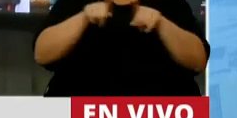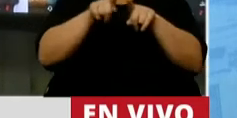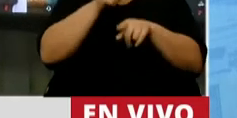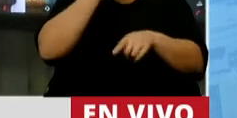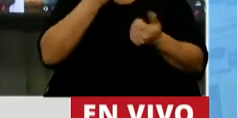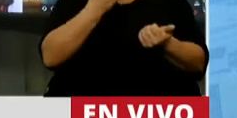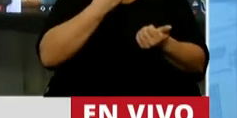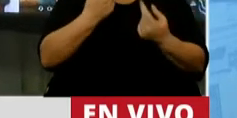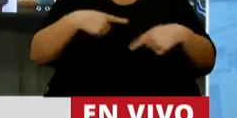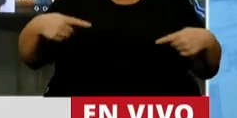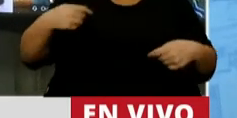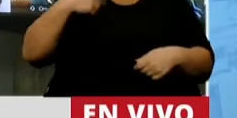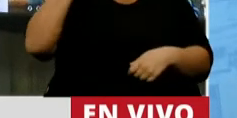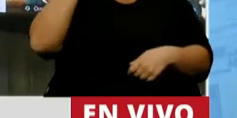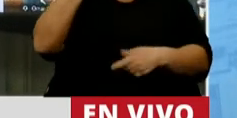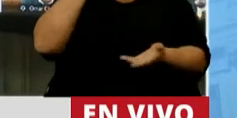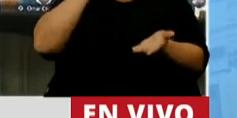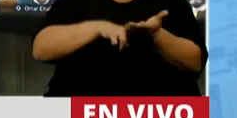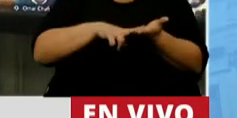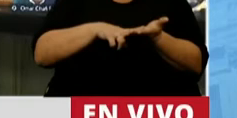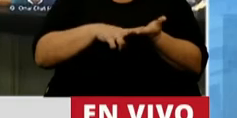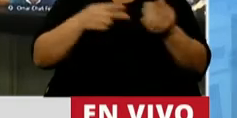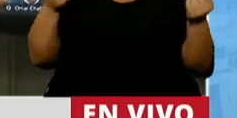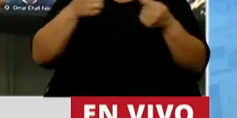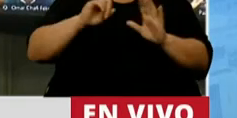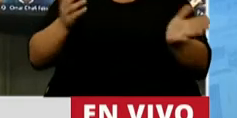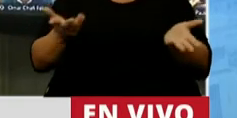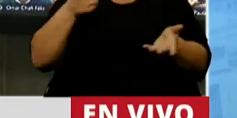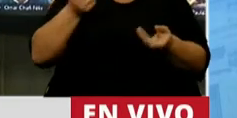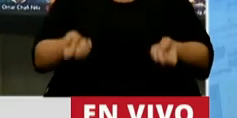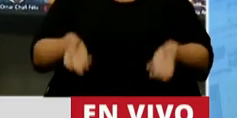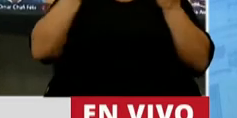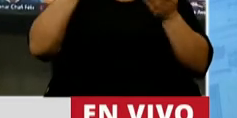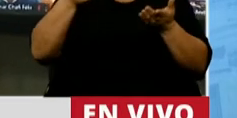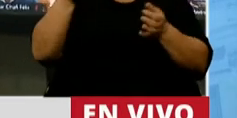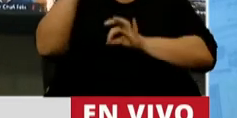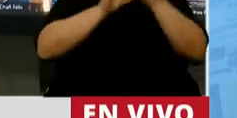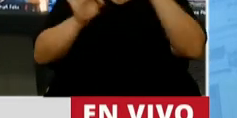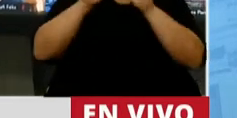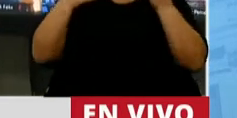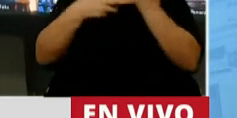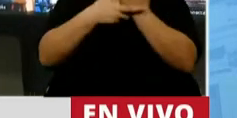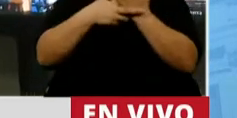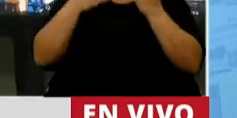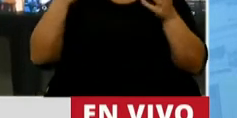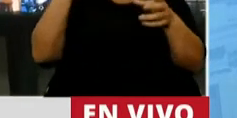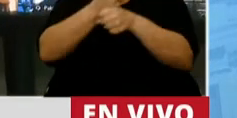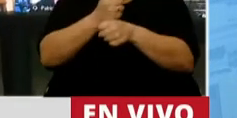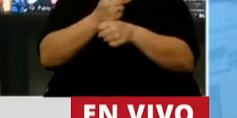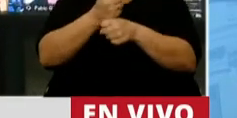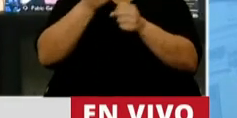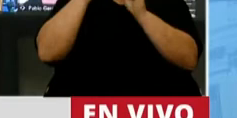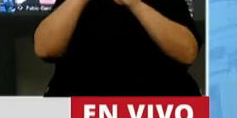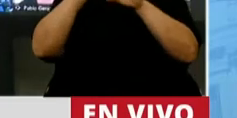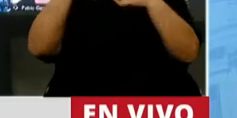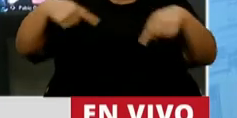bienes electrónicos, que me parece una cosa muy anacrónica, los aumentos de las tasas de fiscalización del transporte de pasajeros y